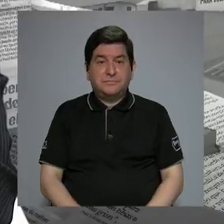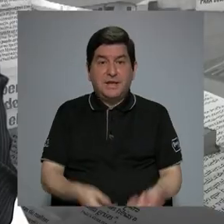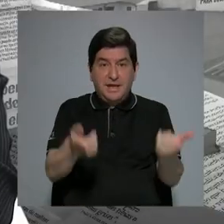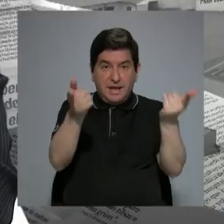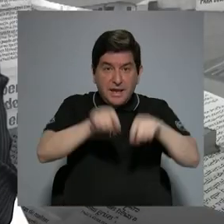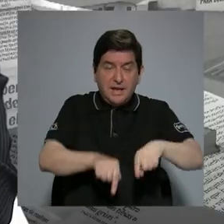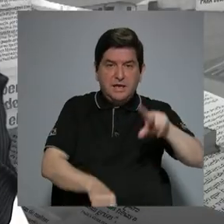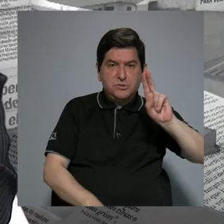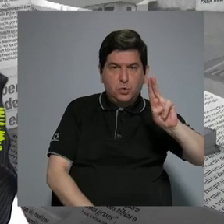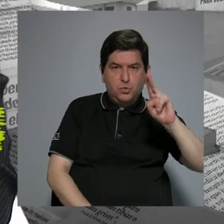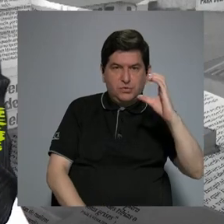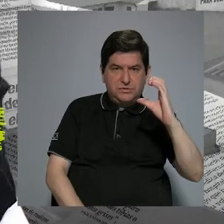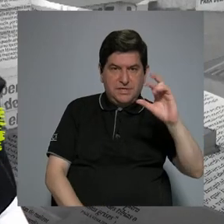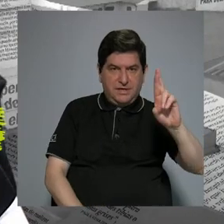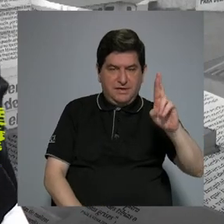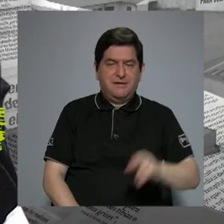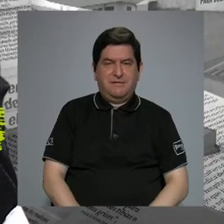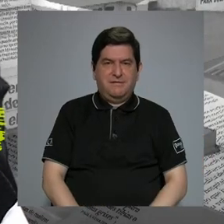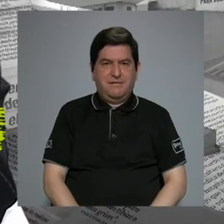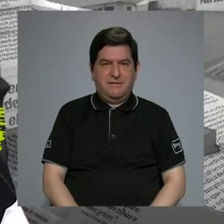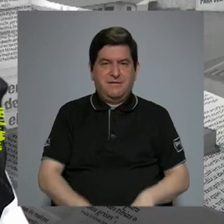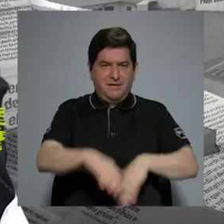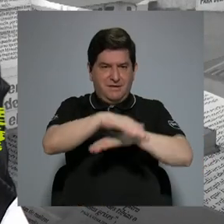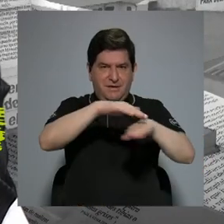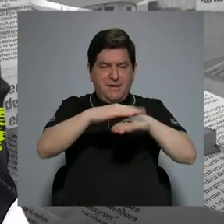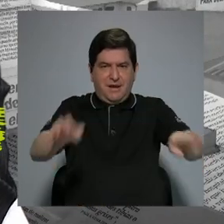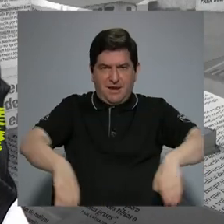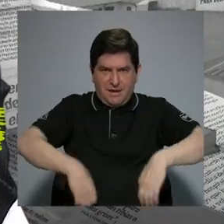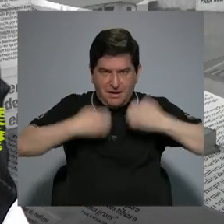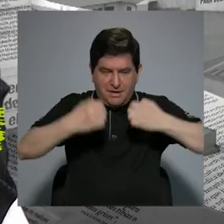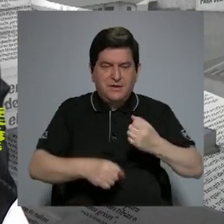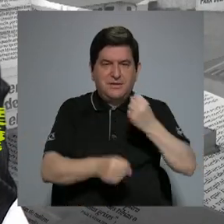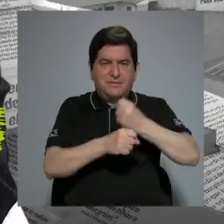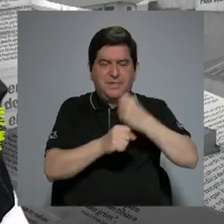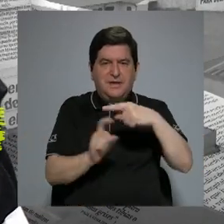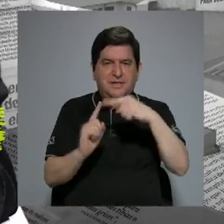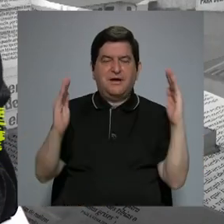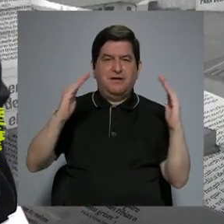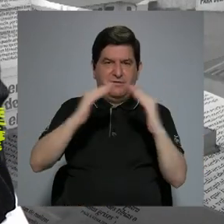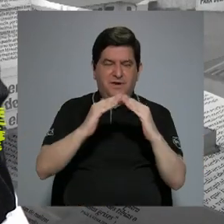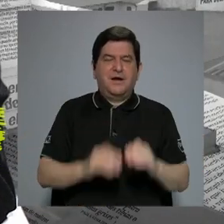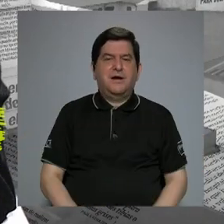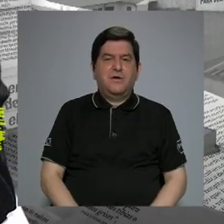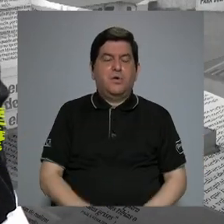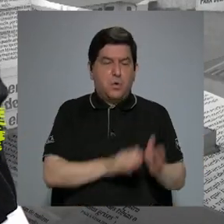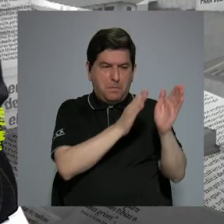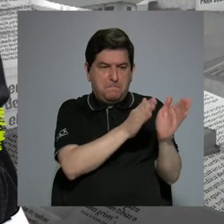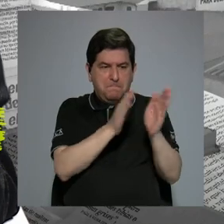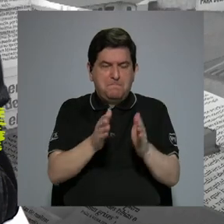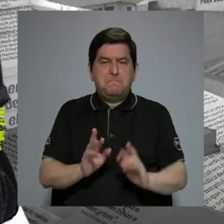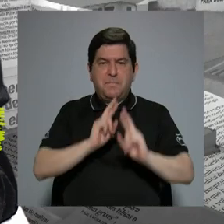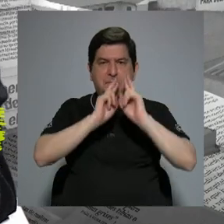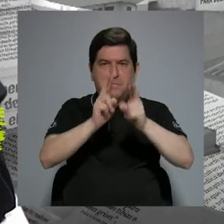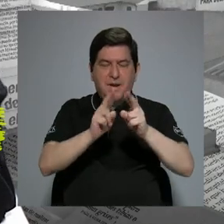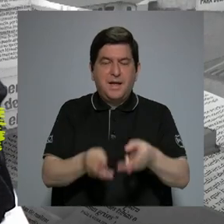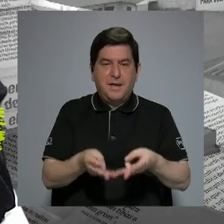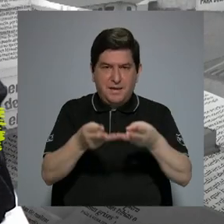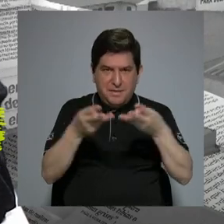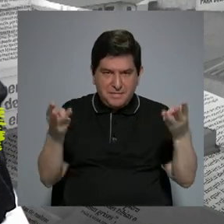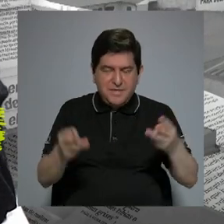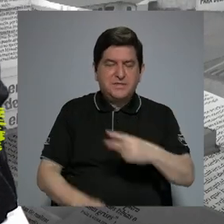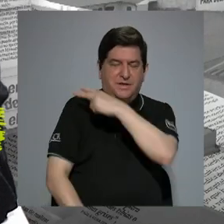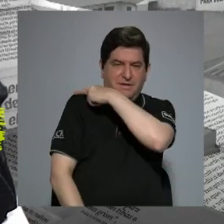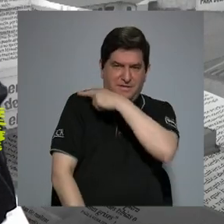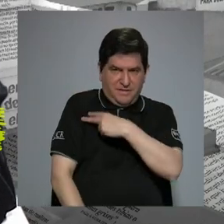de la Universidad de Costa Rica efectivamente dentro de la plataforma que existe para teletrabajo hay un plan de resultados que es el insumo que tienen las